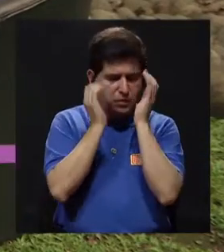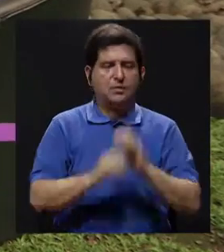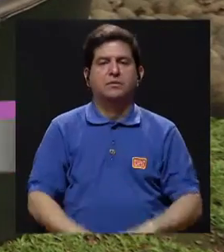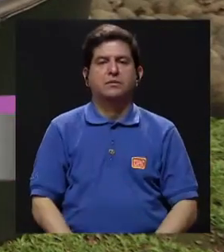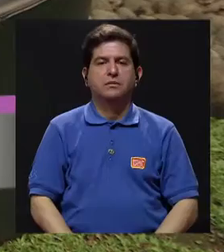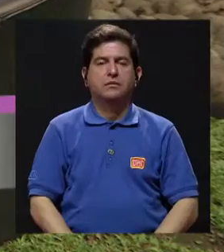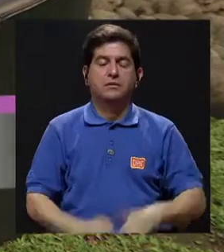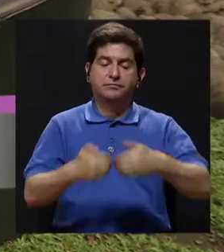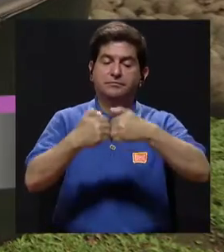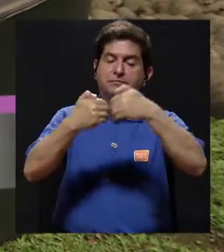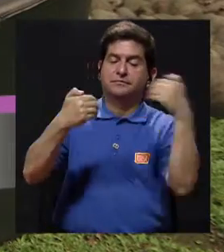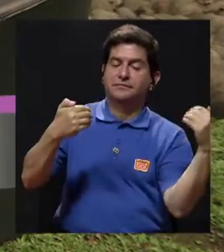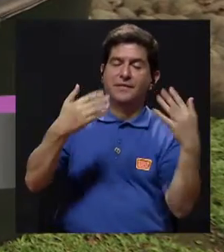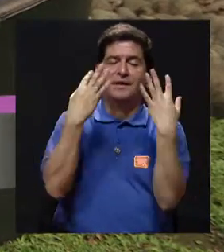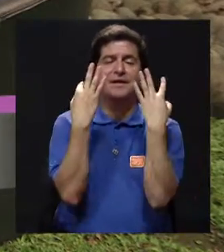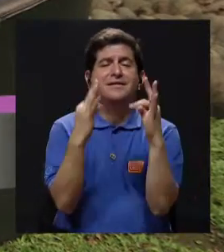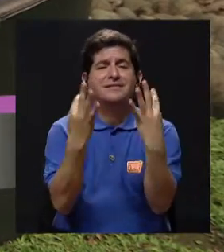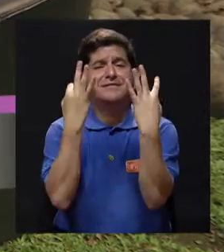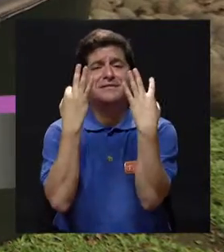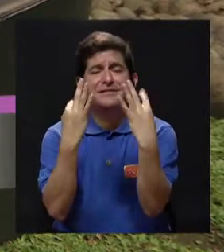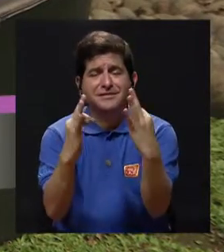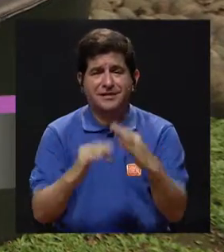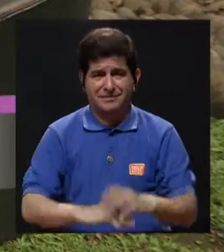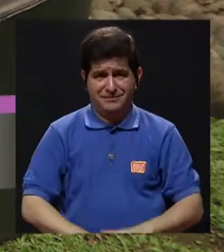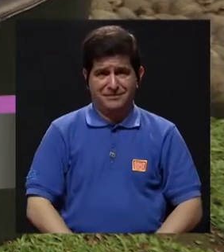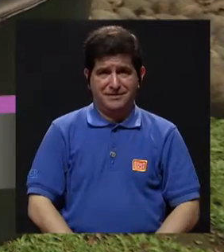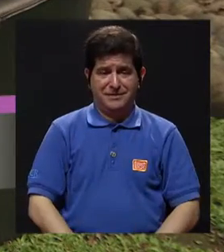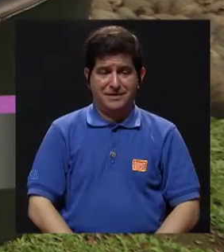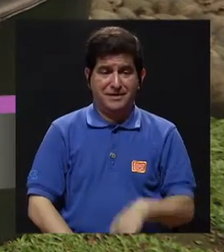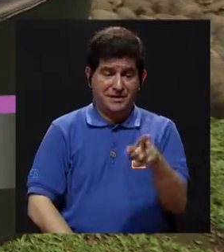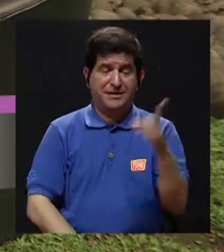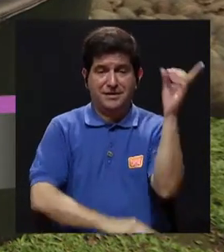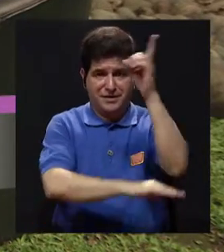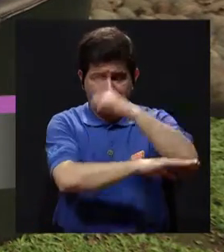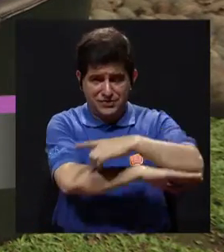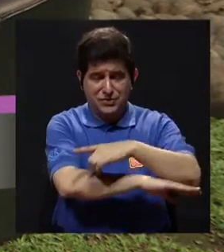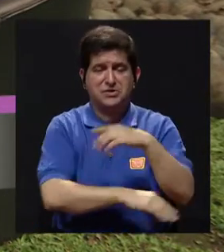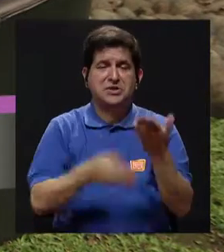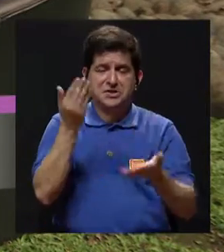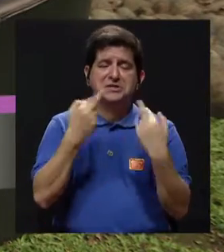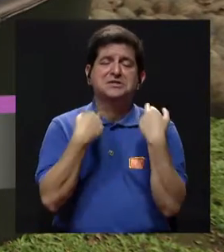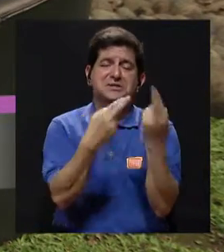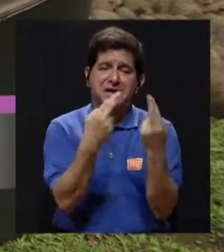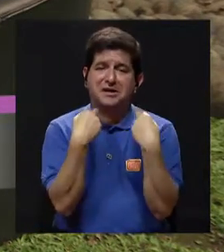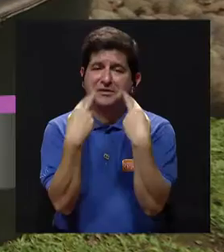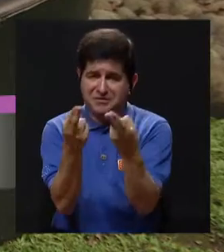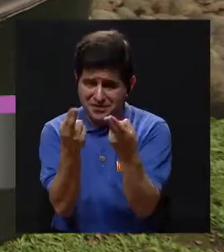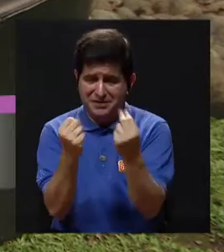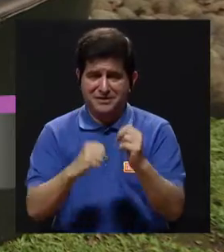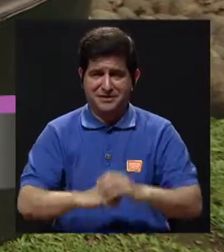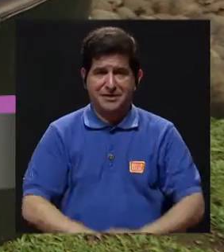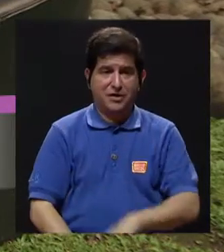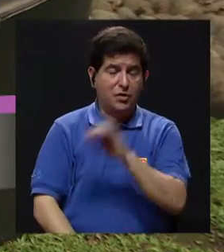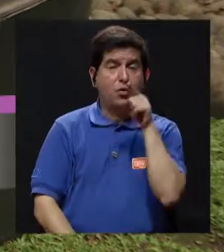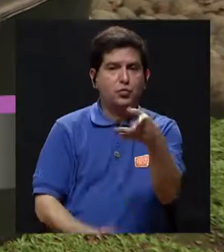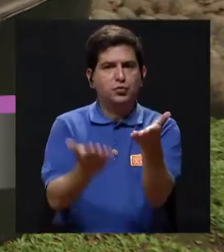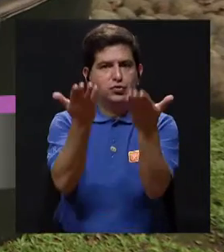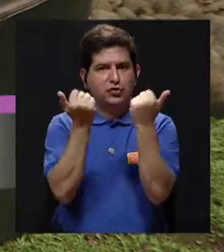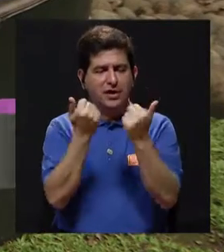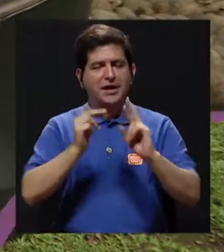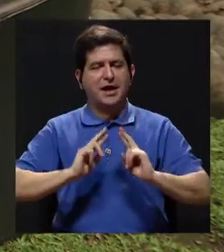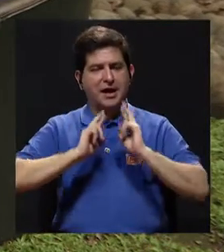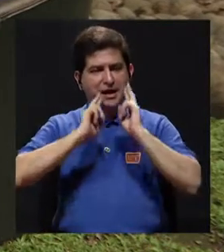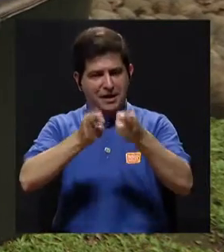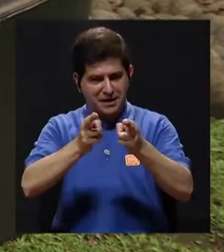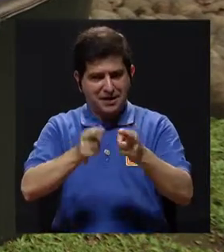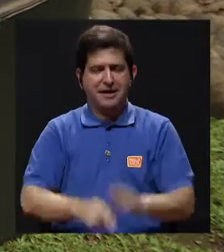otro es que tratemos de que en estas fechas que usted se dedica a dar regalos, etc. o cuando usted quiera